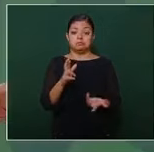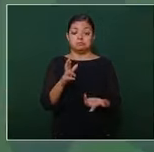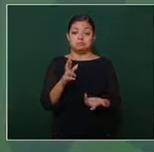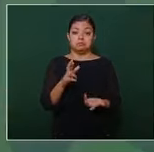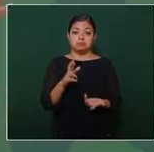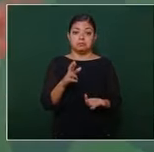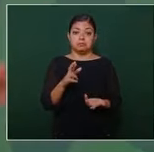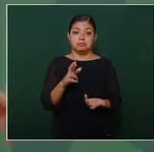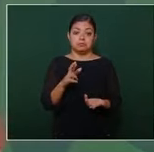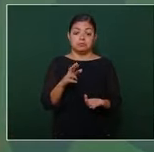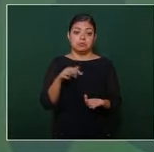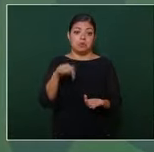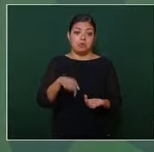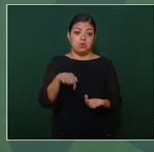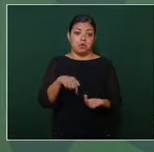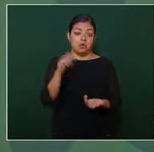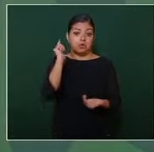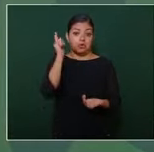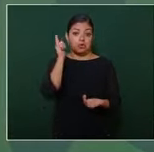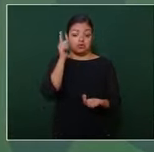ya lleguen a un acuerdo